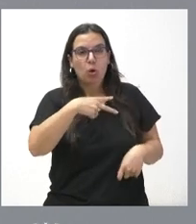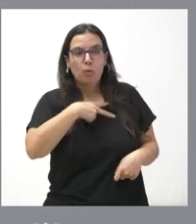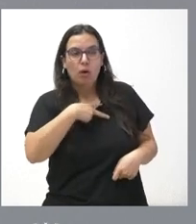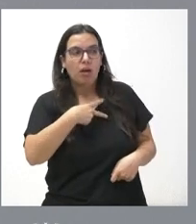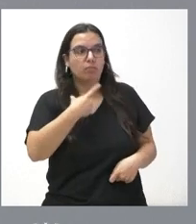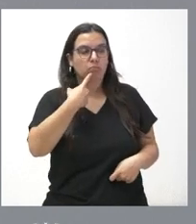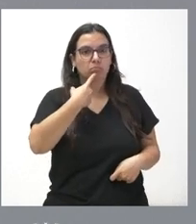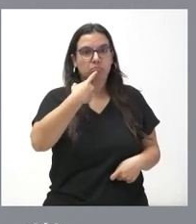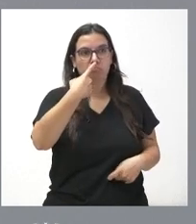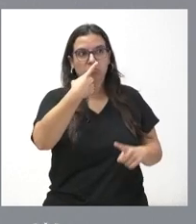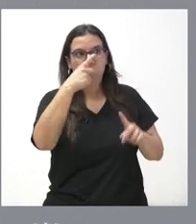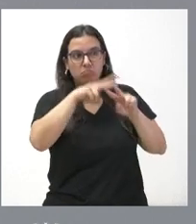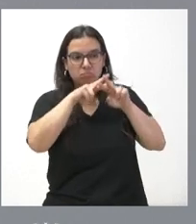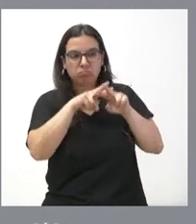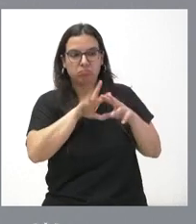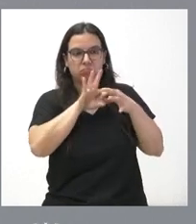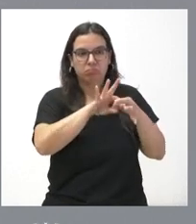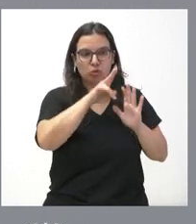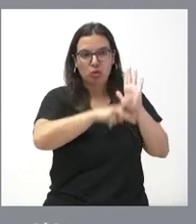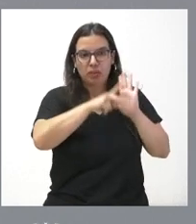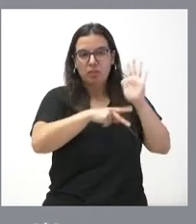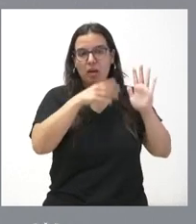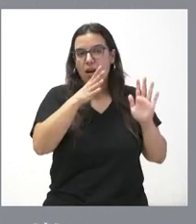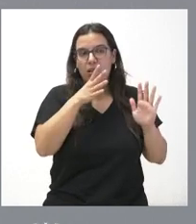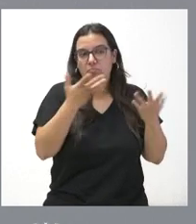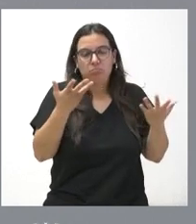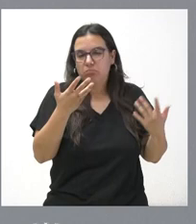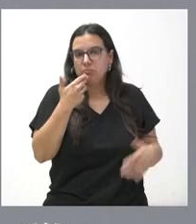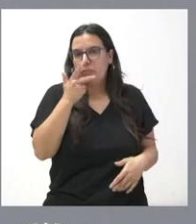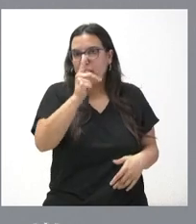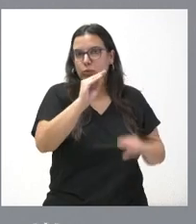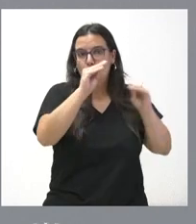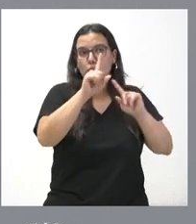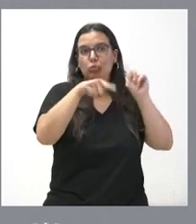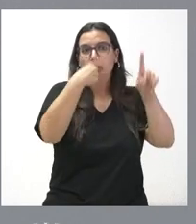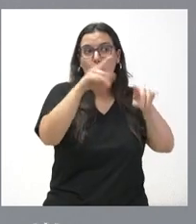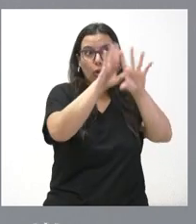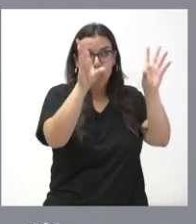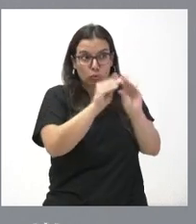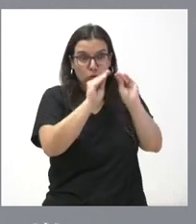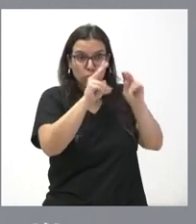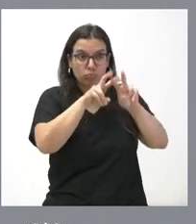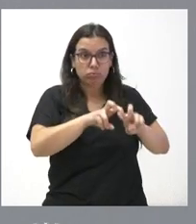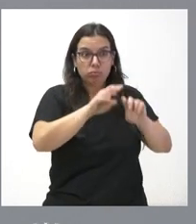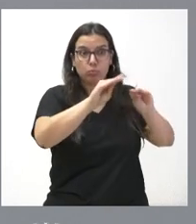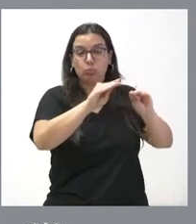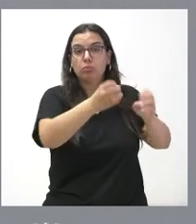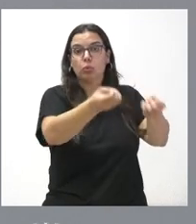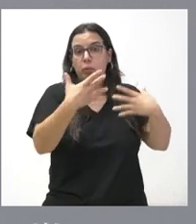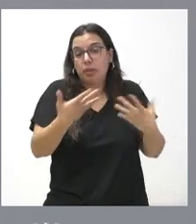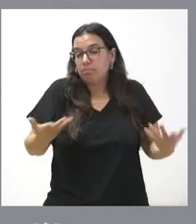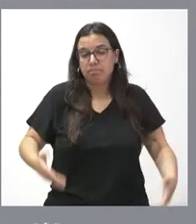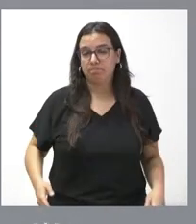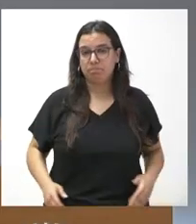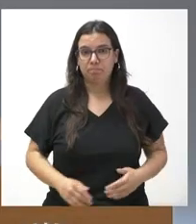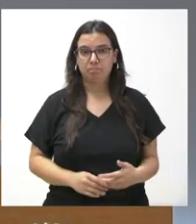Y si quieren contarnos luego las conclusiones de esos trabajos jurídicos internos, pues podrán hacerlo. SEÑOR